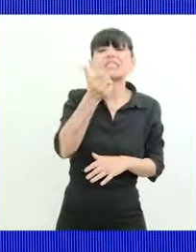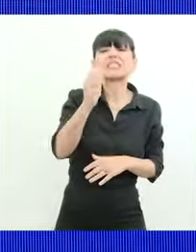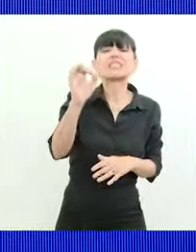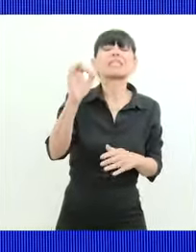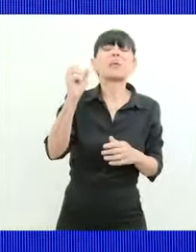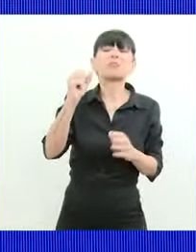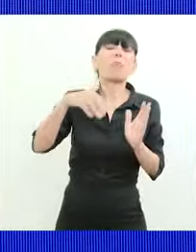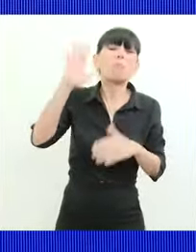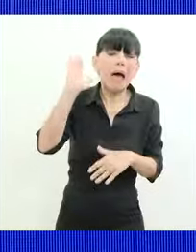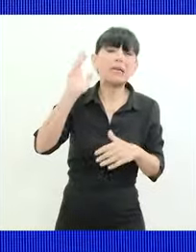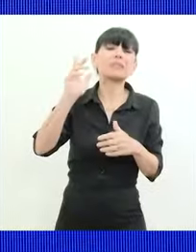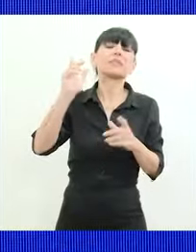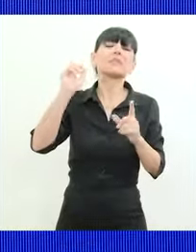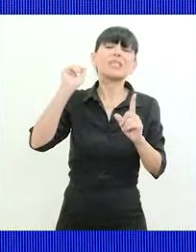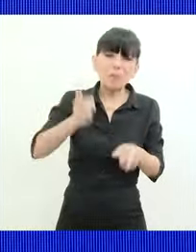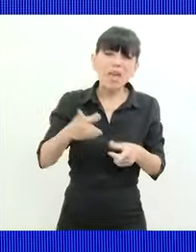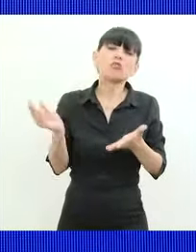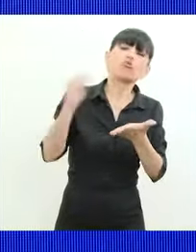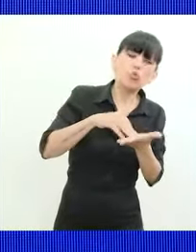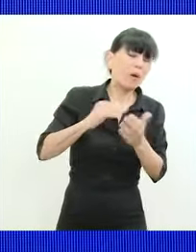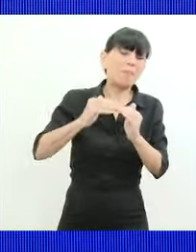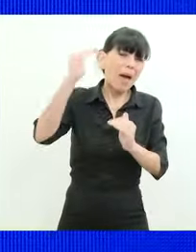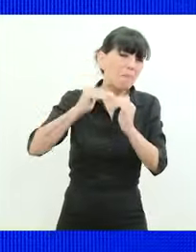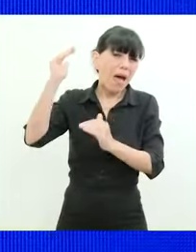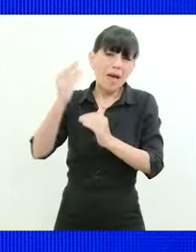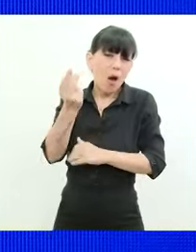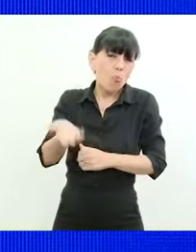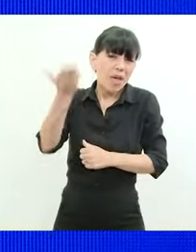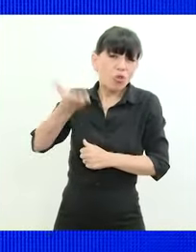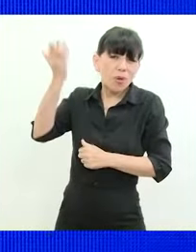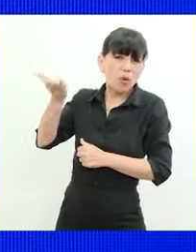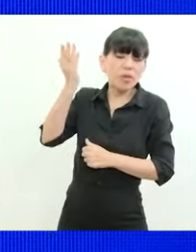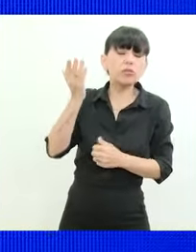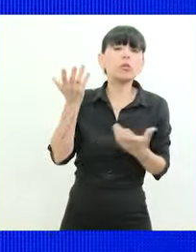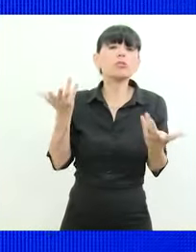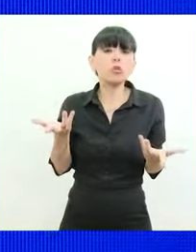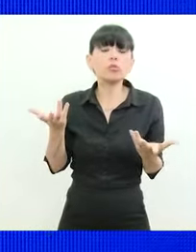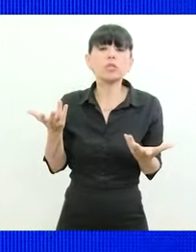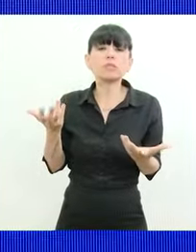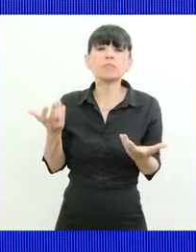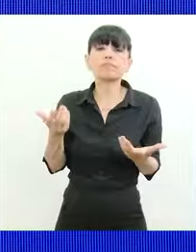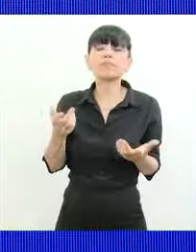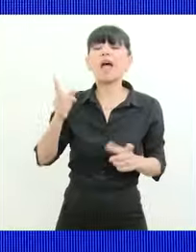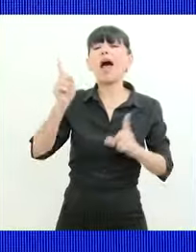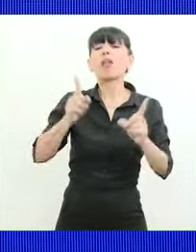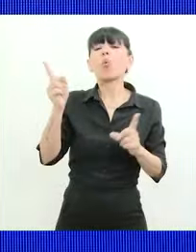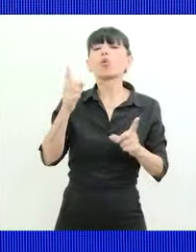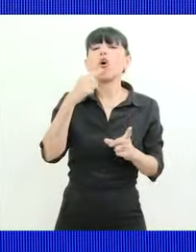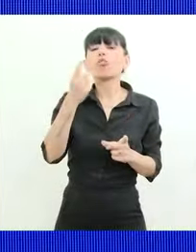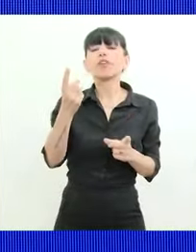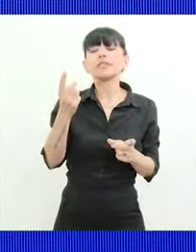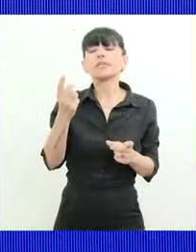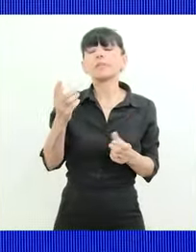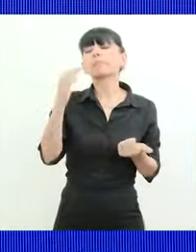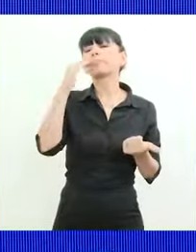por costo logístico entonces lo que digo es esto de las palabras bonitas que no se